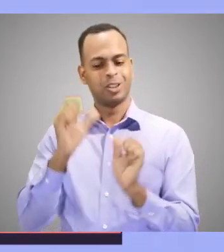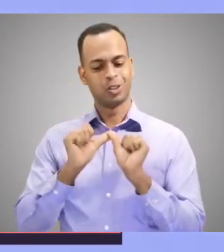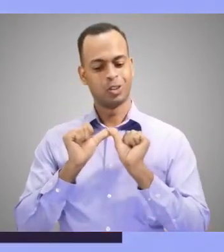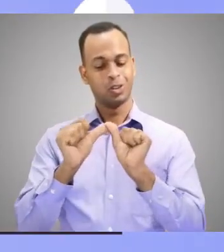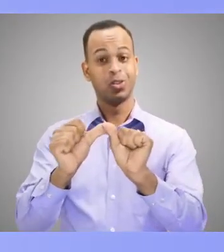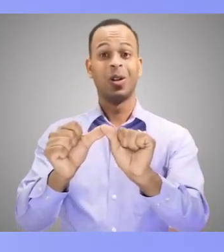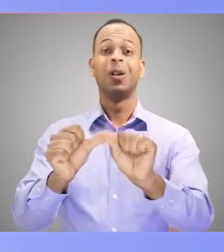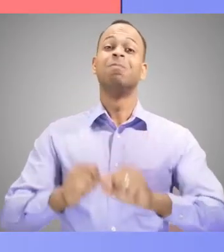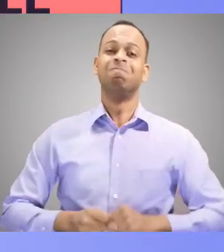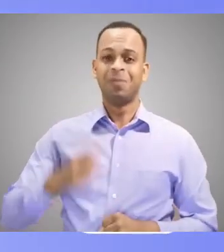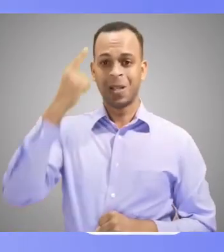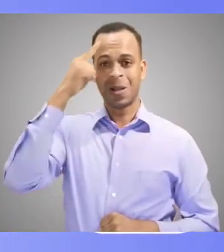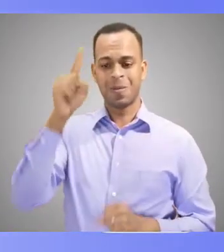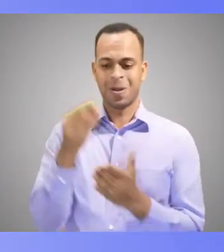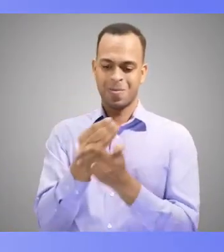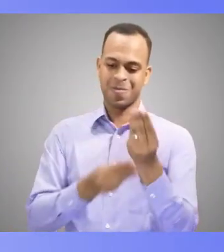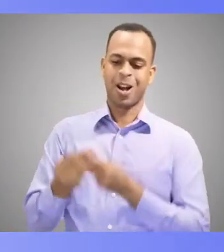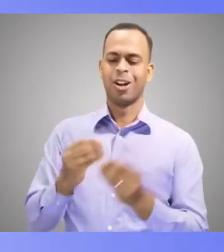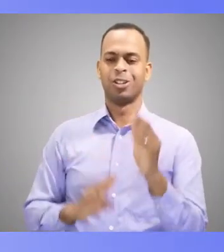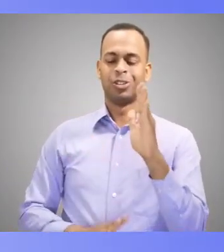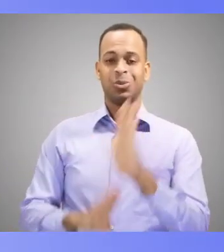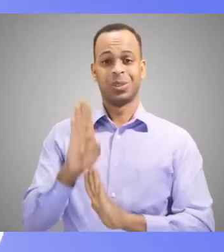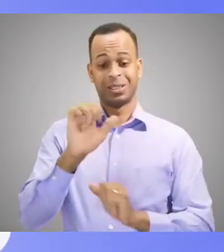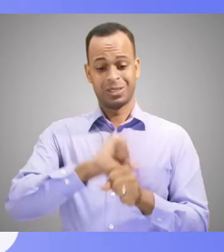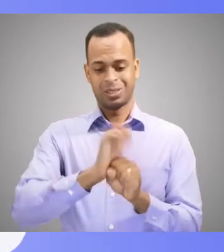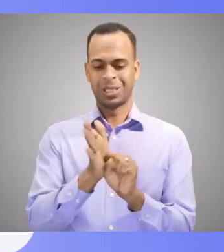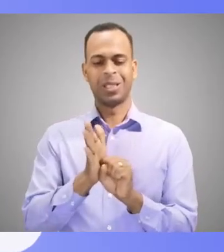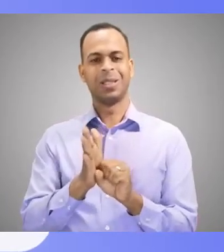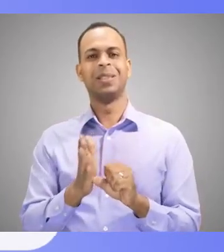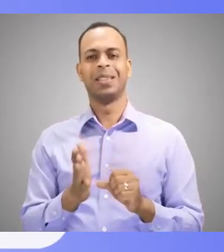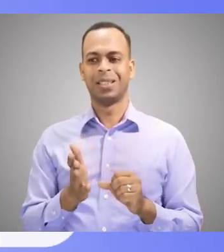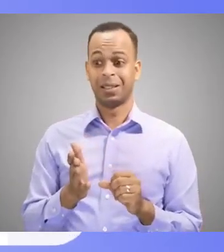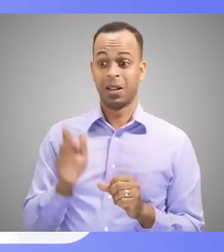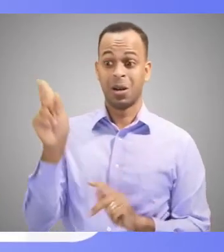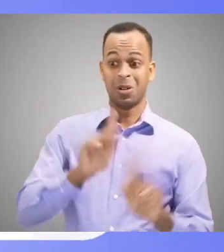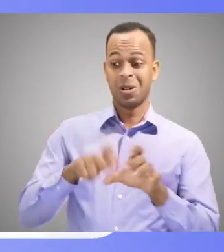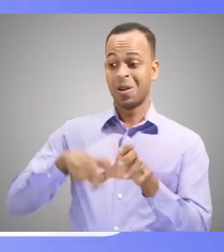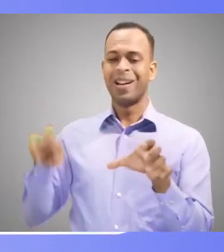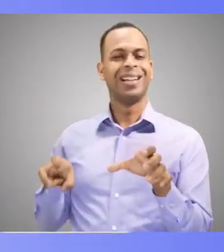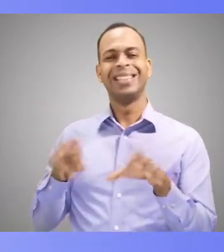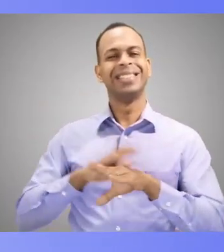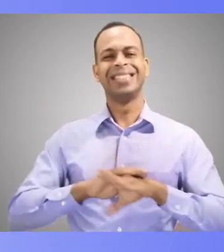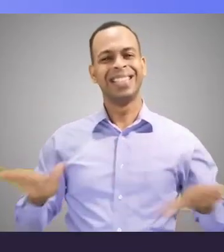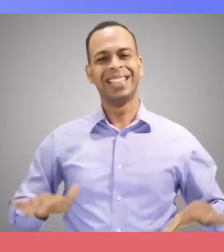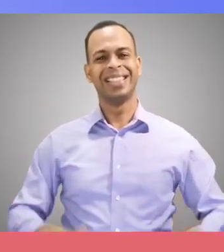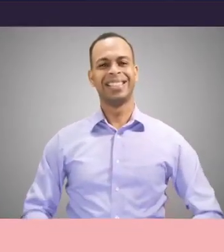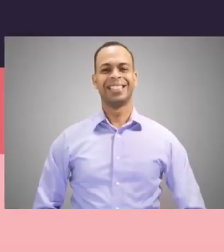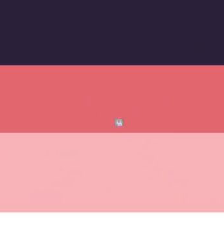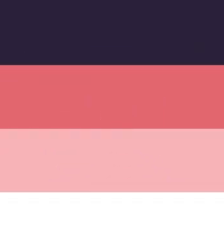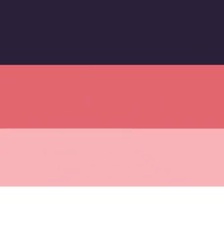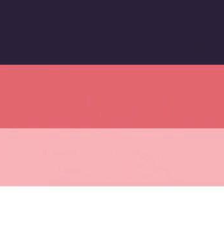sostenible. Por una recuperación de COVID-19, sin dejar a nadie atrás.